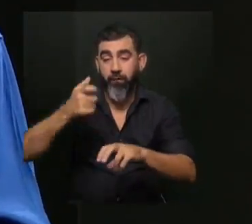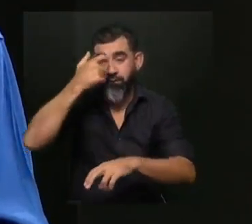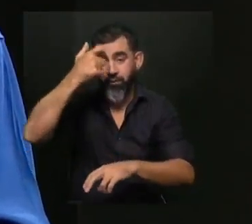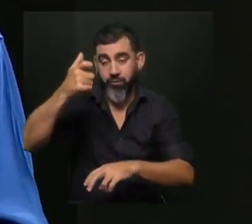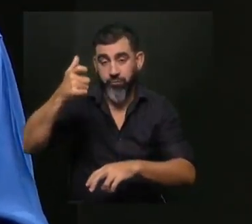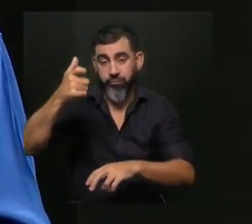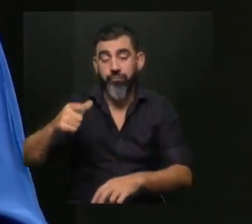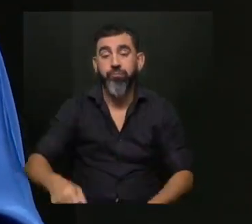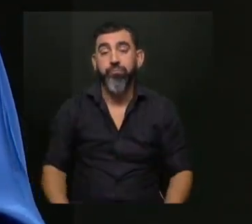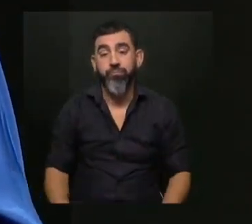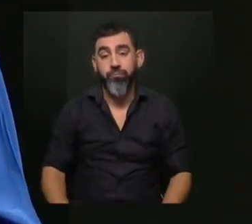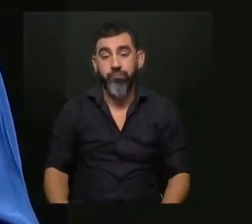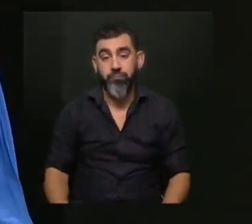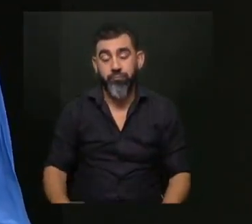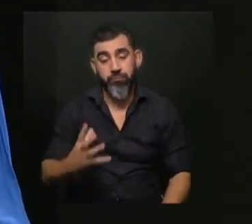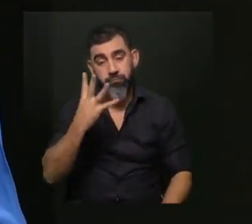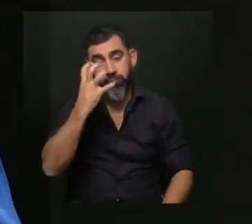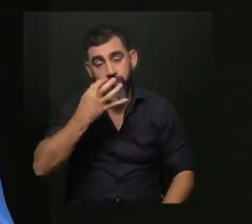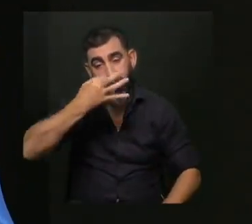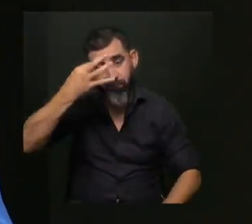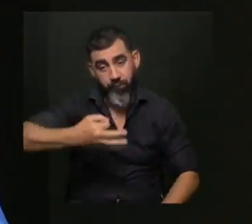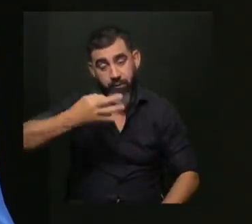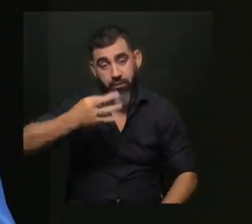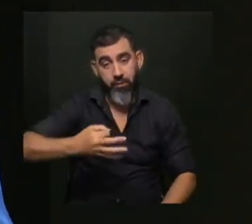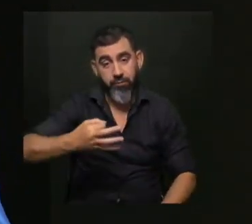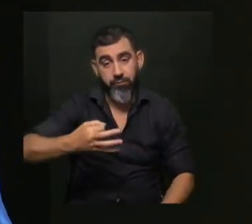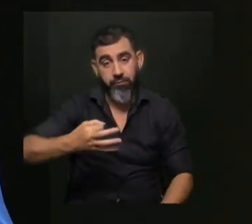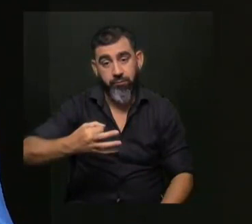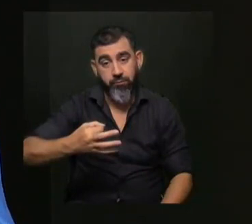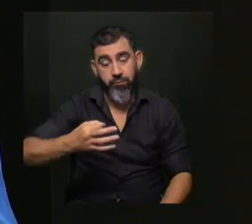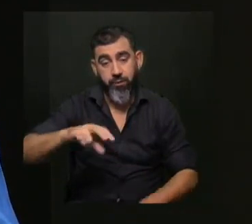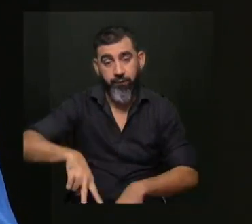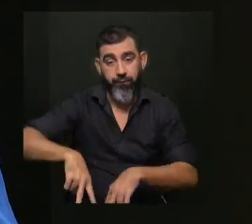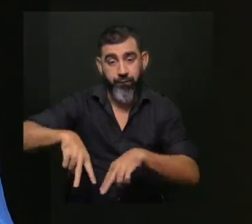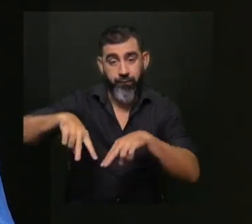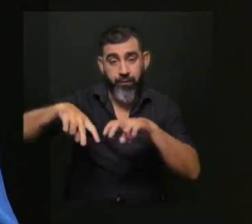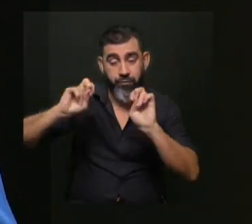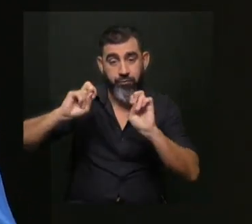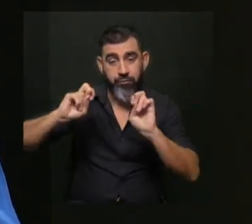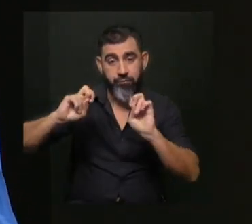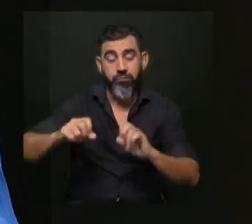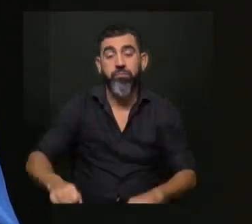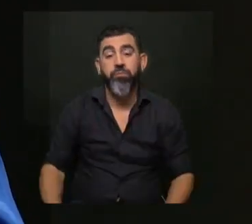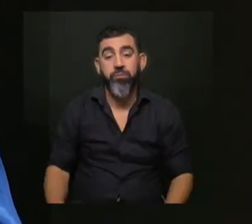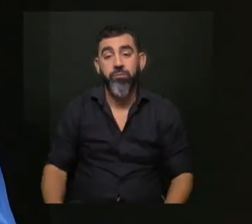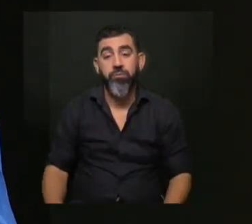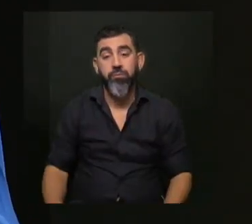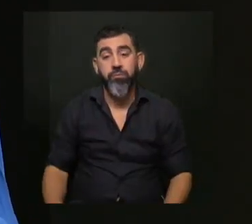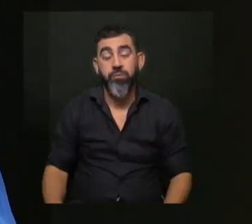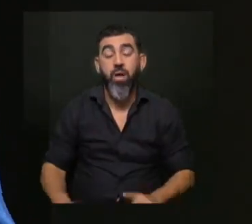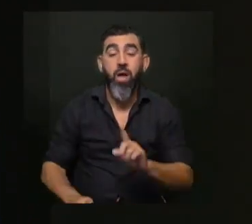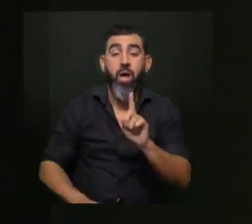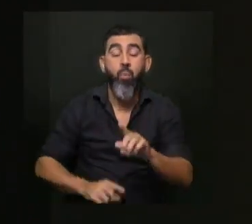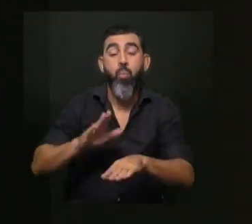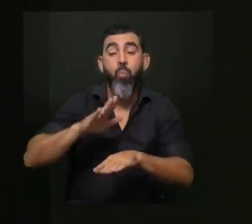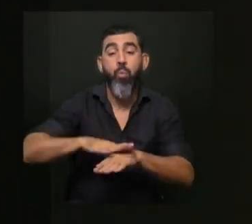de tomarse en serio este tipo de investigación y poder llegar en algún momento